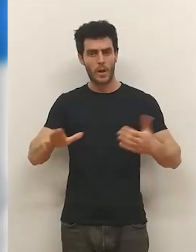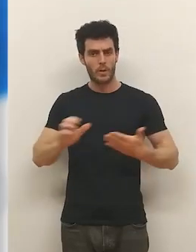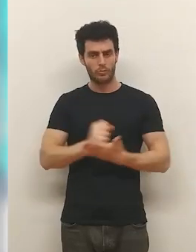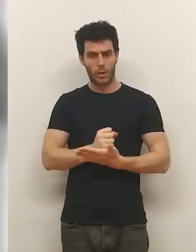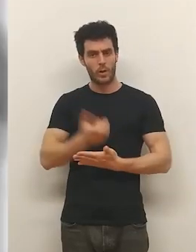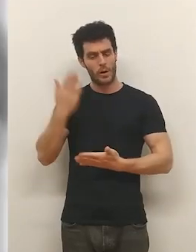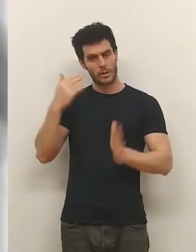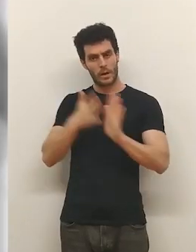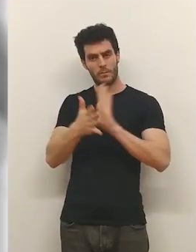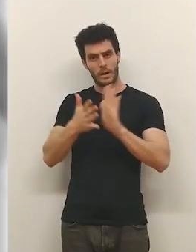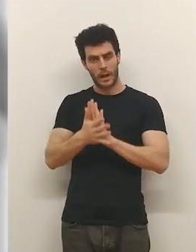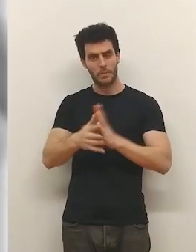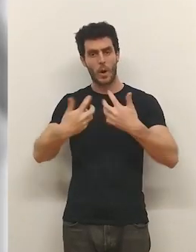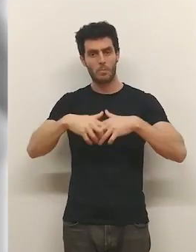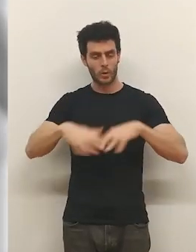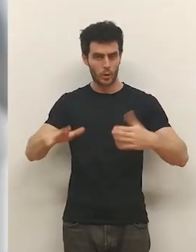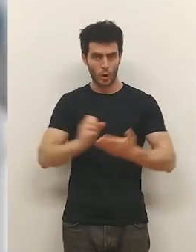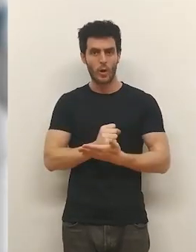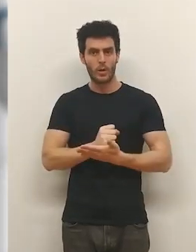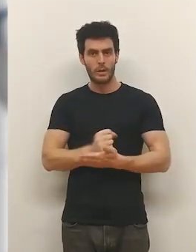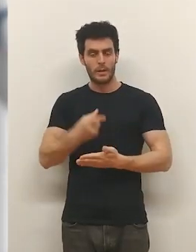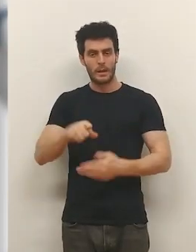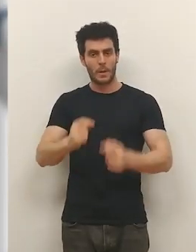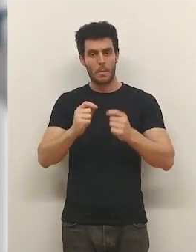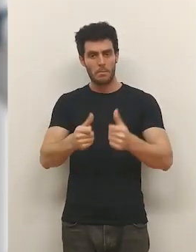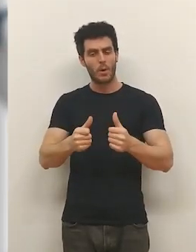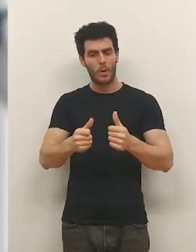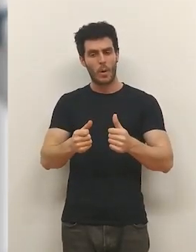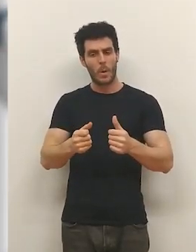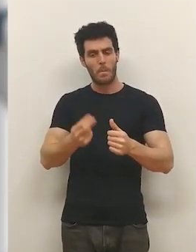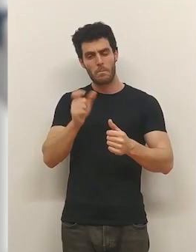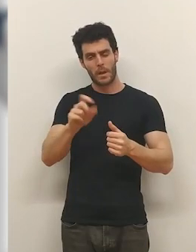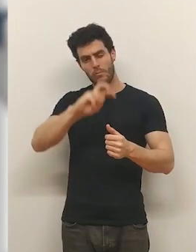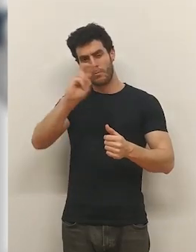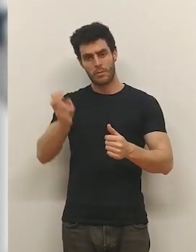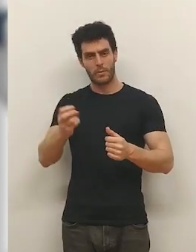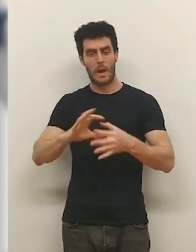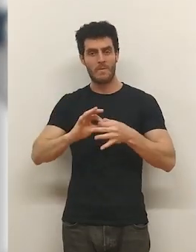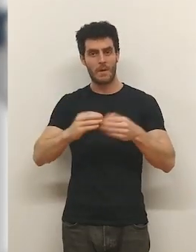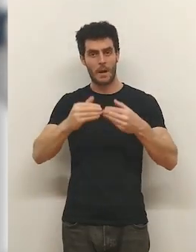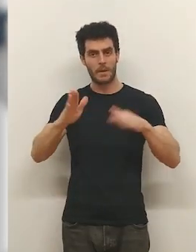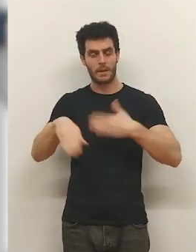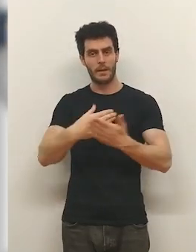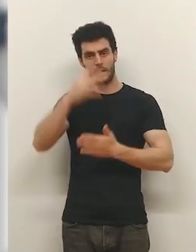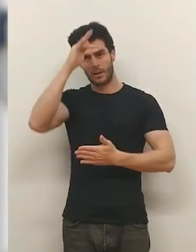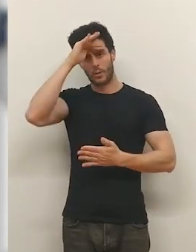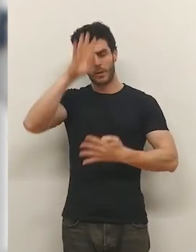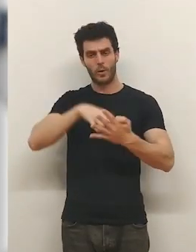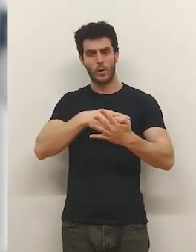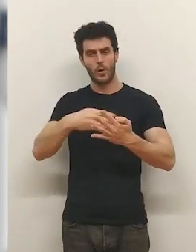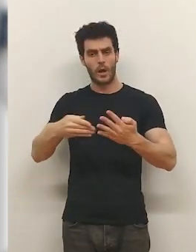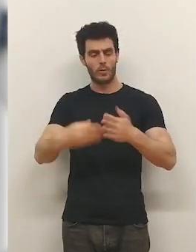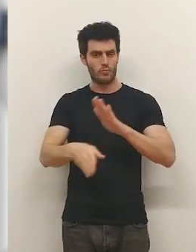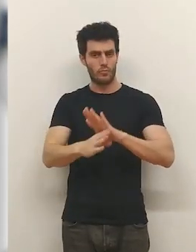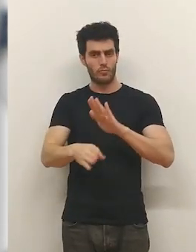modelos... ...como comentábamos ayer, de todas las motorizaciones y un poquito con un mix de precios muy bueno. La feria está abierta hasta el domingo con horario